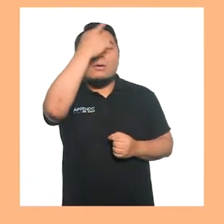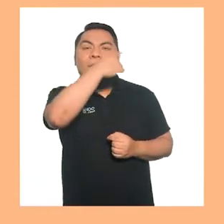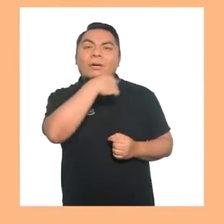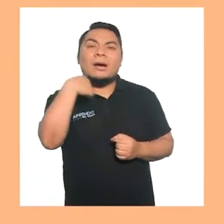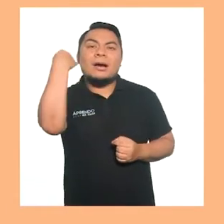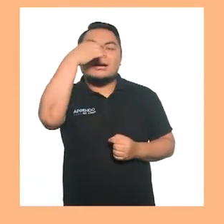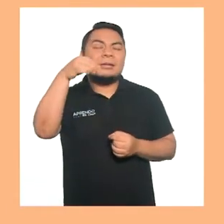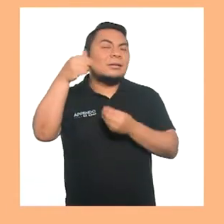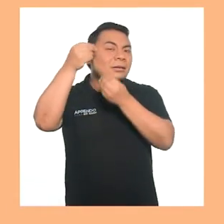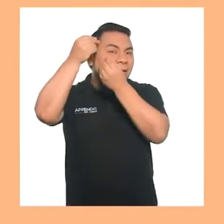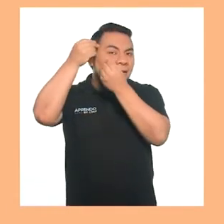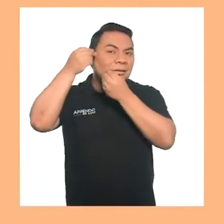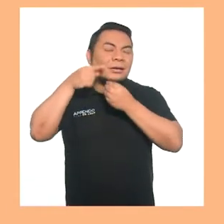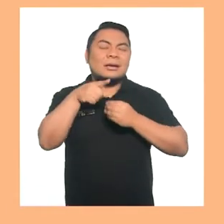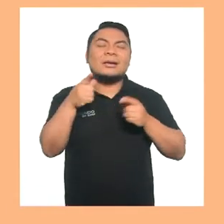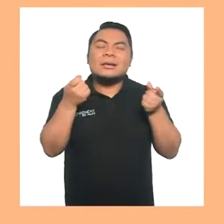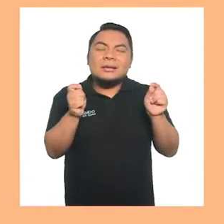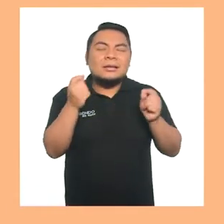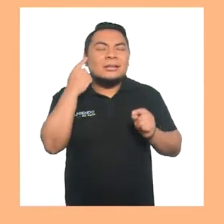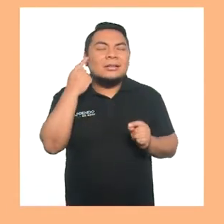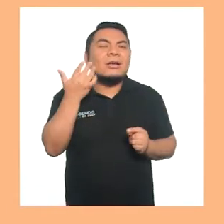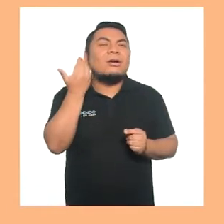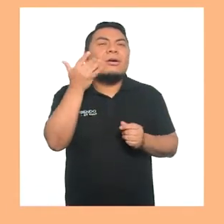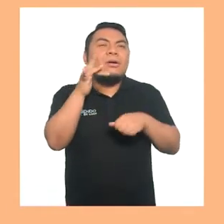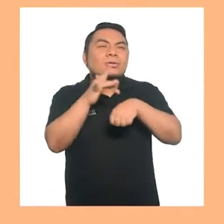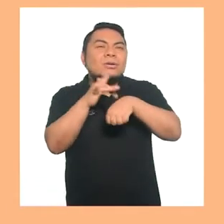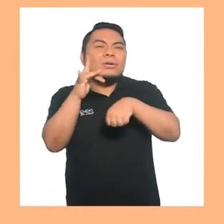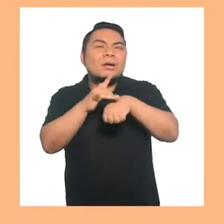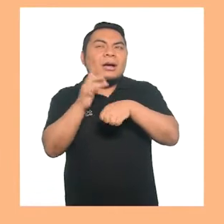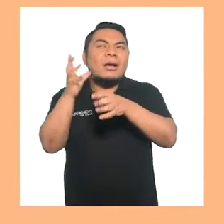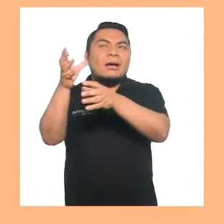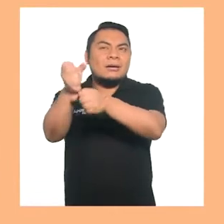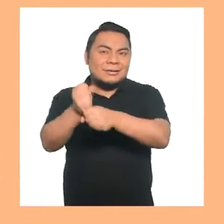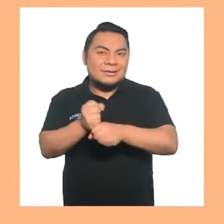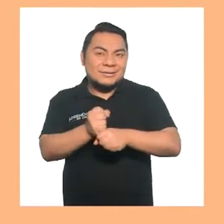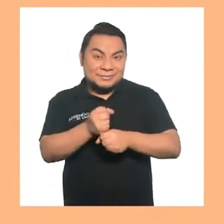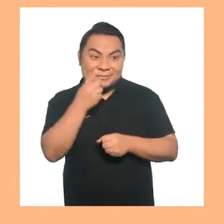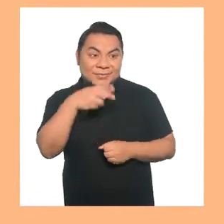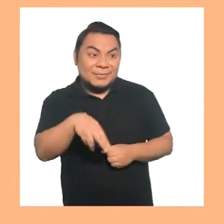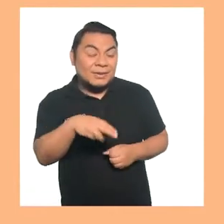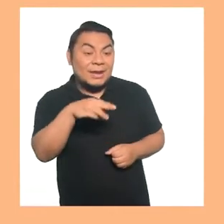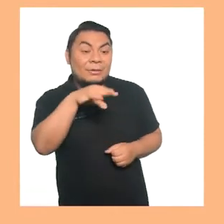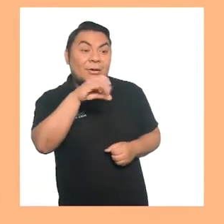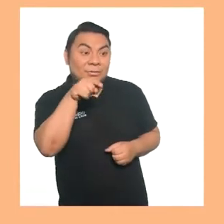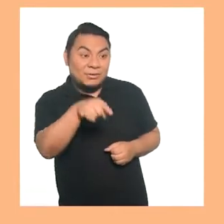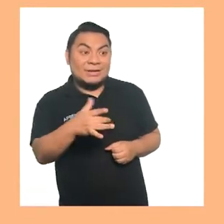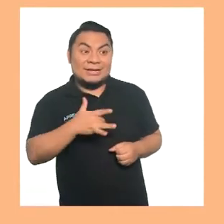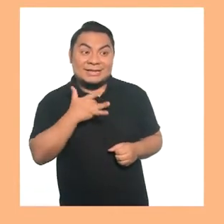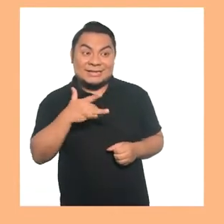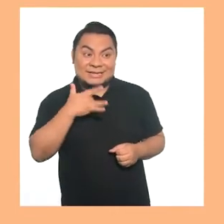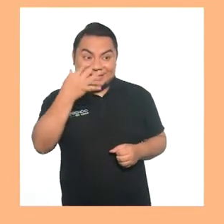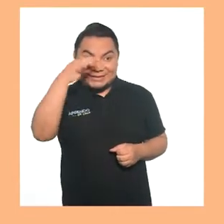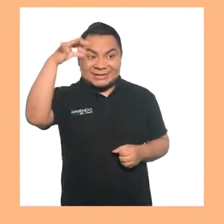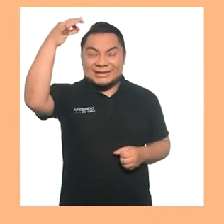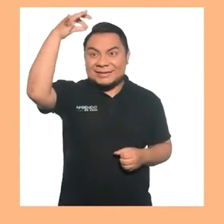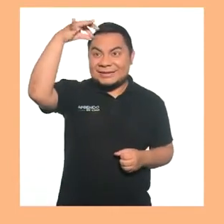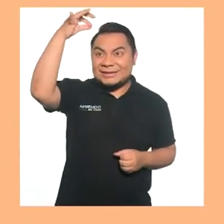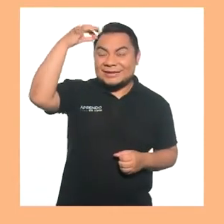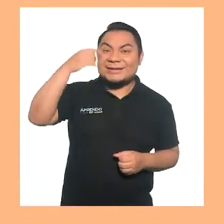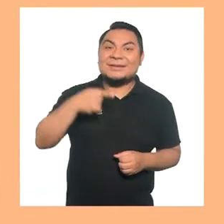sienta e intente tocarlo y atraparlo. A ver, Memo, ¿sientes el pañuelo?